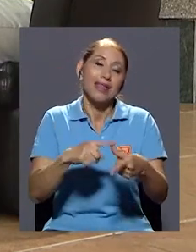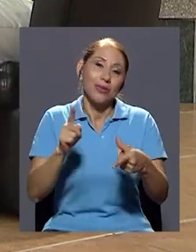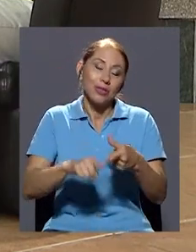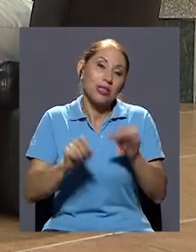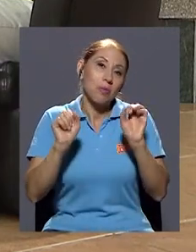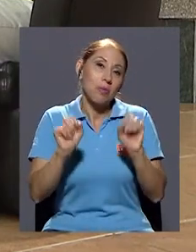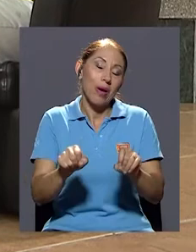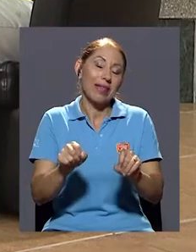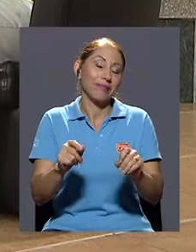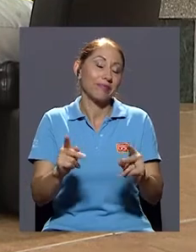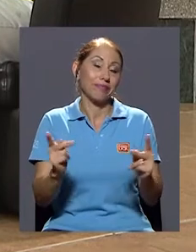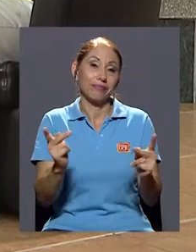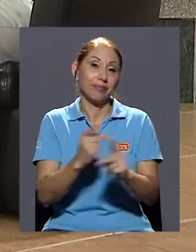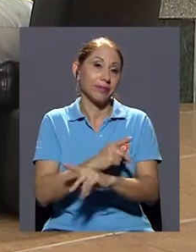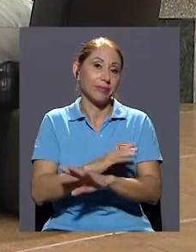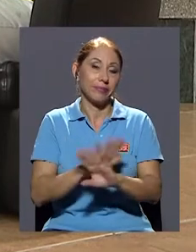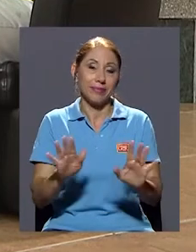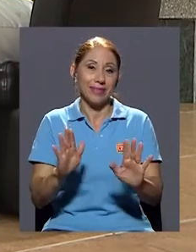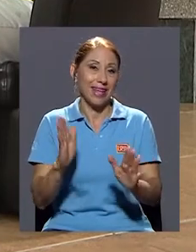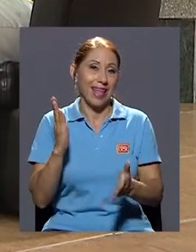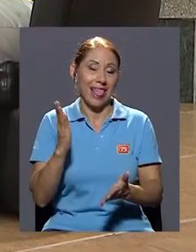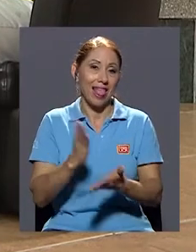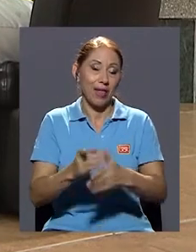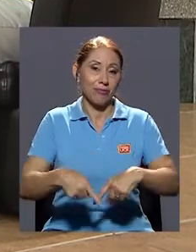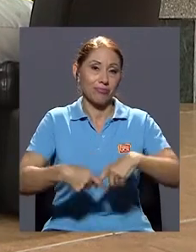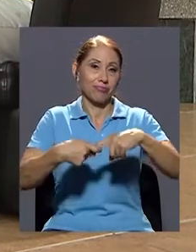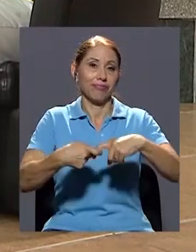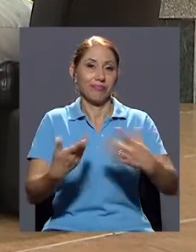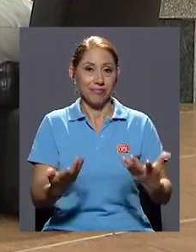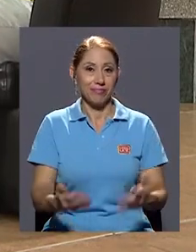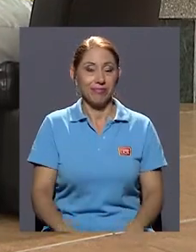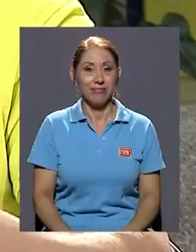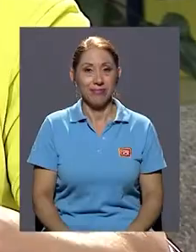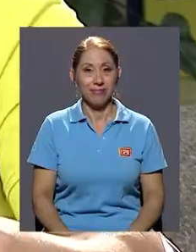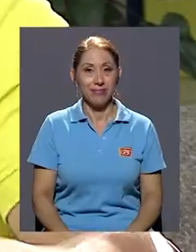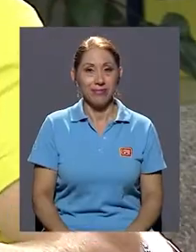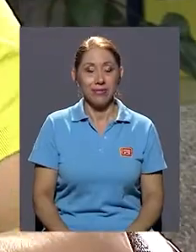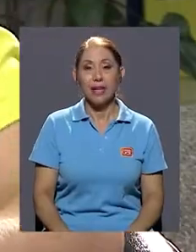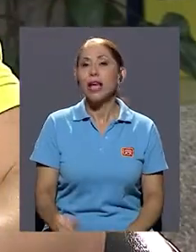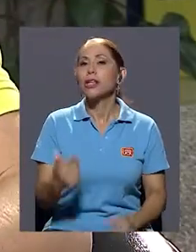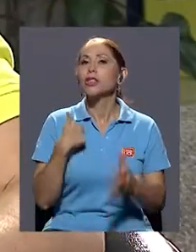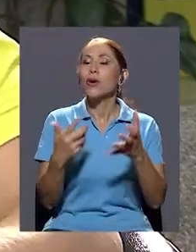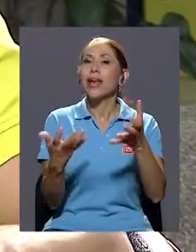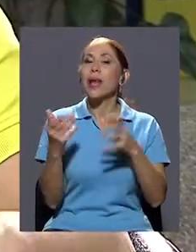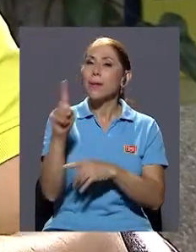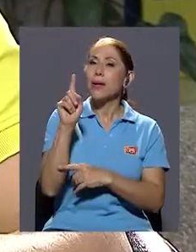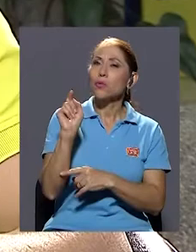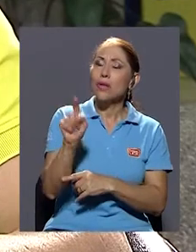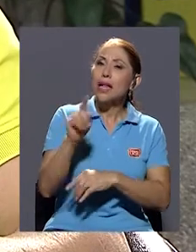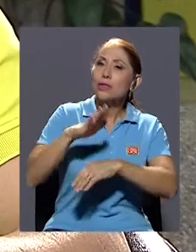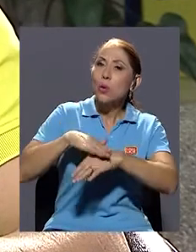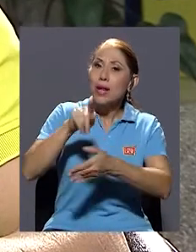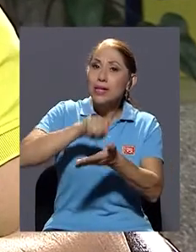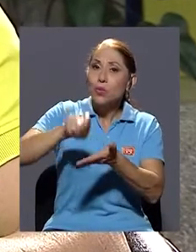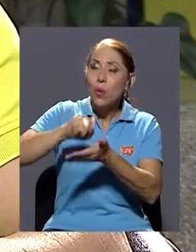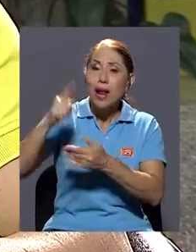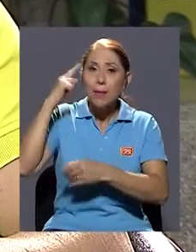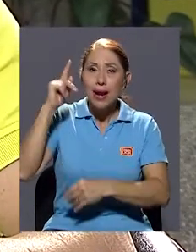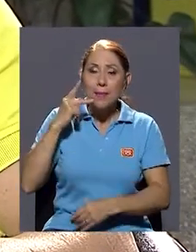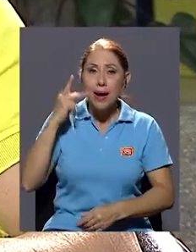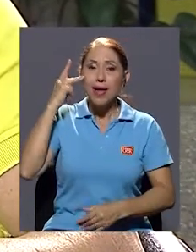malograr, ¿verdad? Y hacer ahí un nudo y... y quedarnos ahí pegados. Quedarnos ahí. Yo quería preguntarle a la escuela para padres.